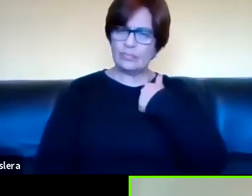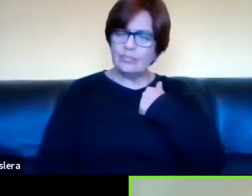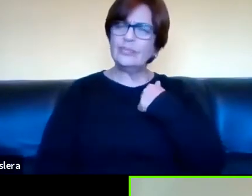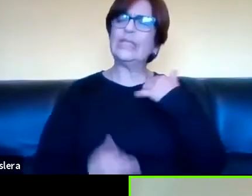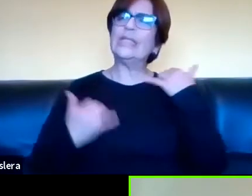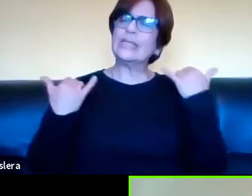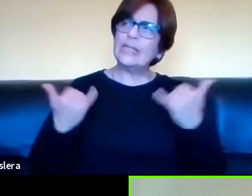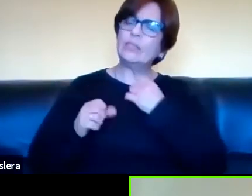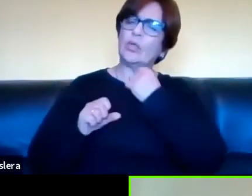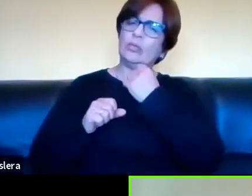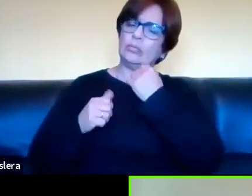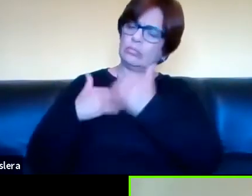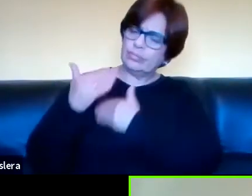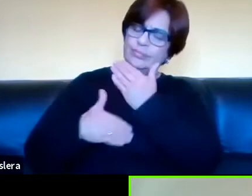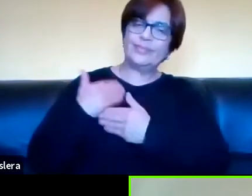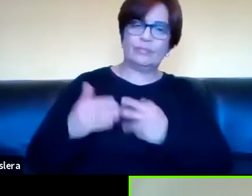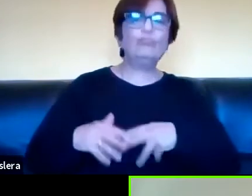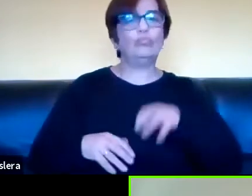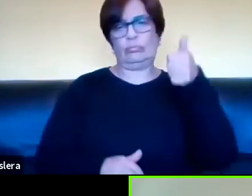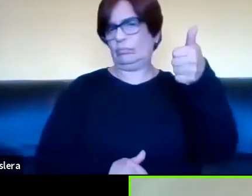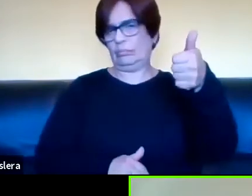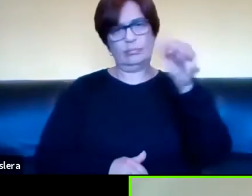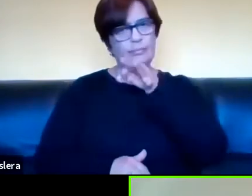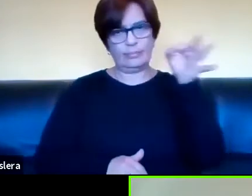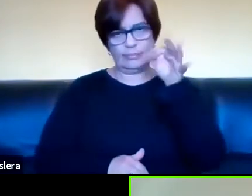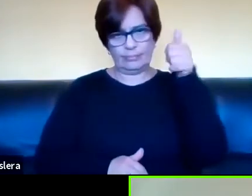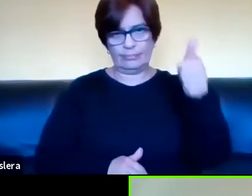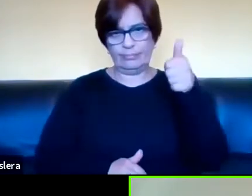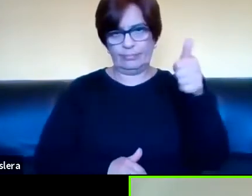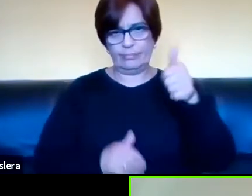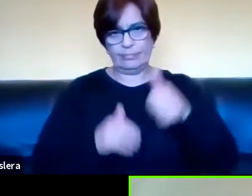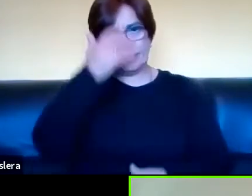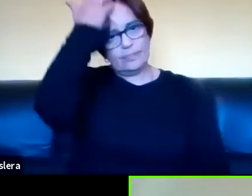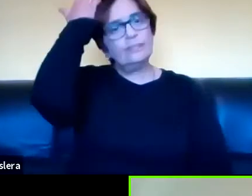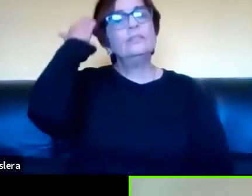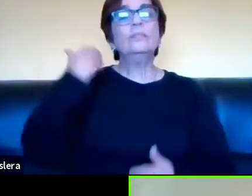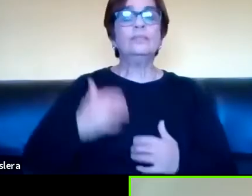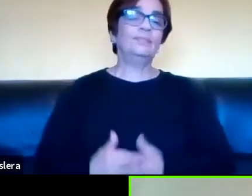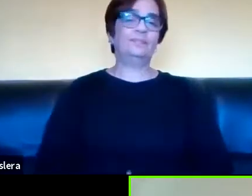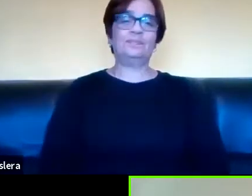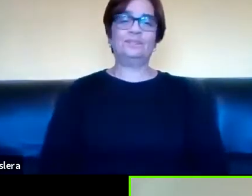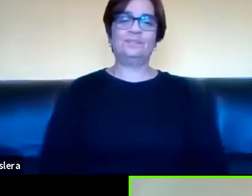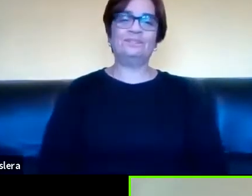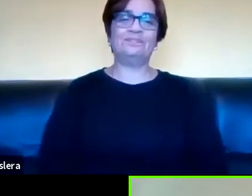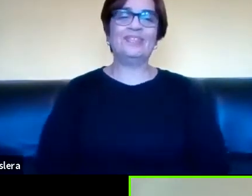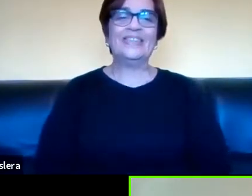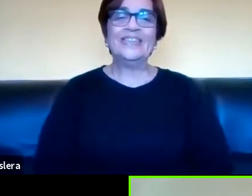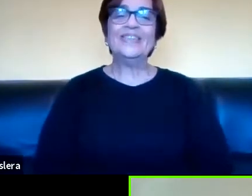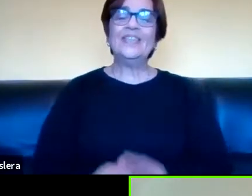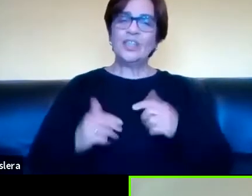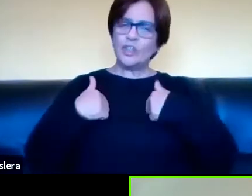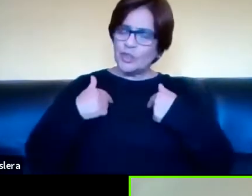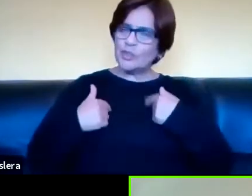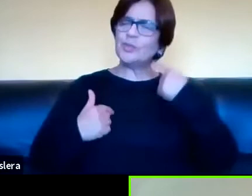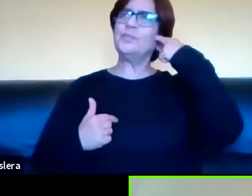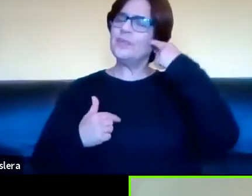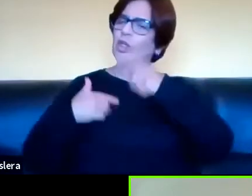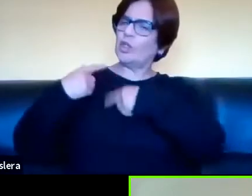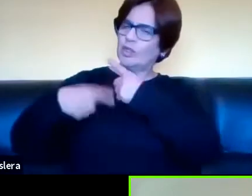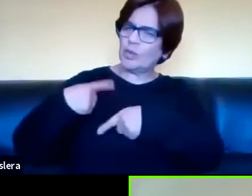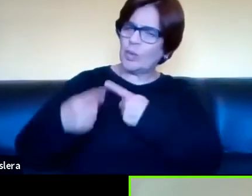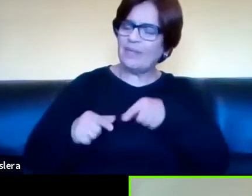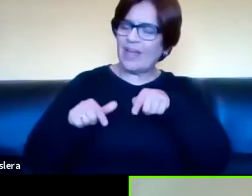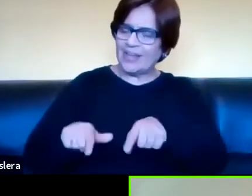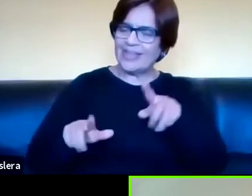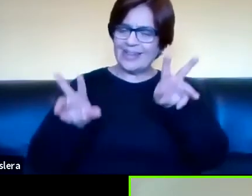esto, ¿Soledad vamos bien o vamos muy rápido? Bueno, gracias. Yo venía trabajando sobre este tema